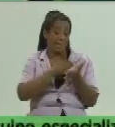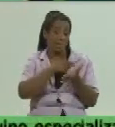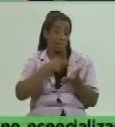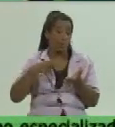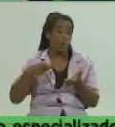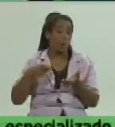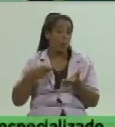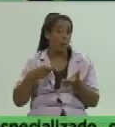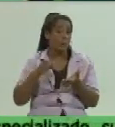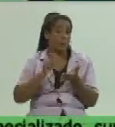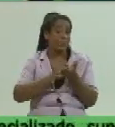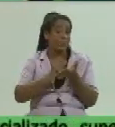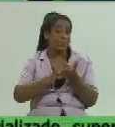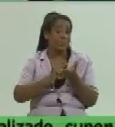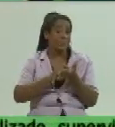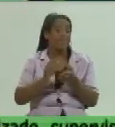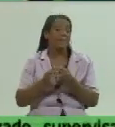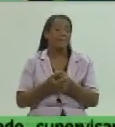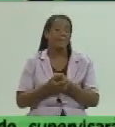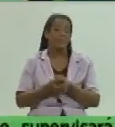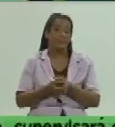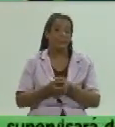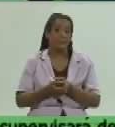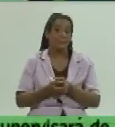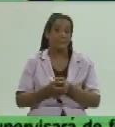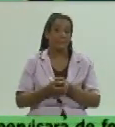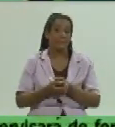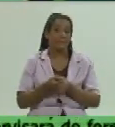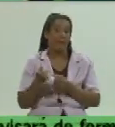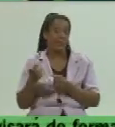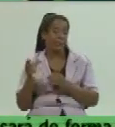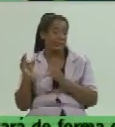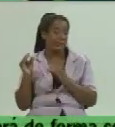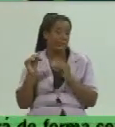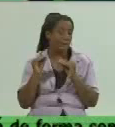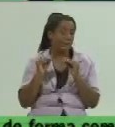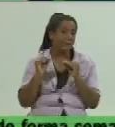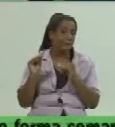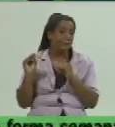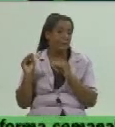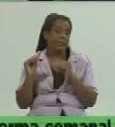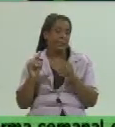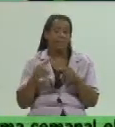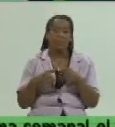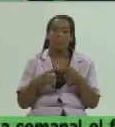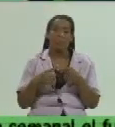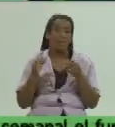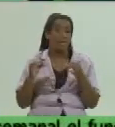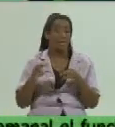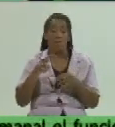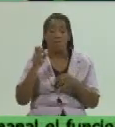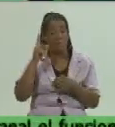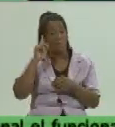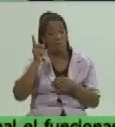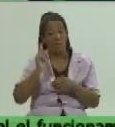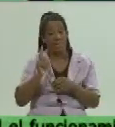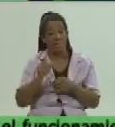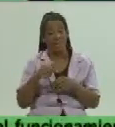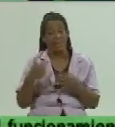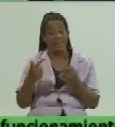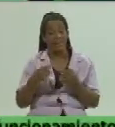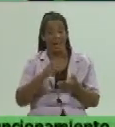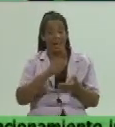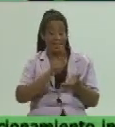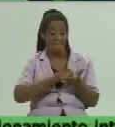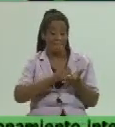ahí murmuraba porque realmente esa nueva política en ese nuevo escenario la inspección tiene una